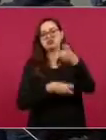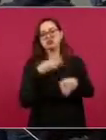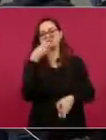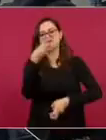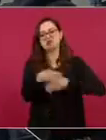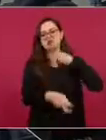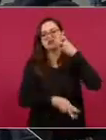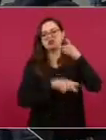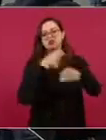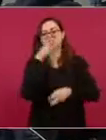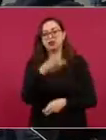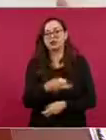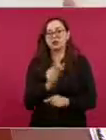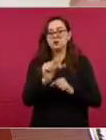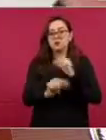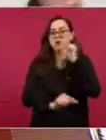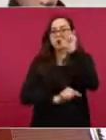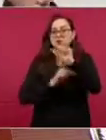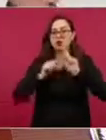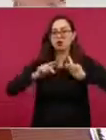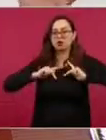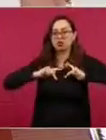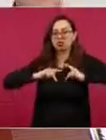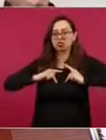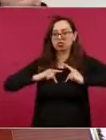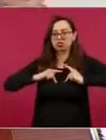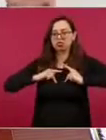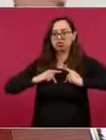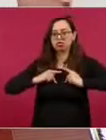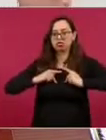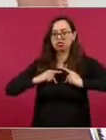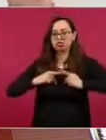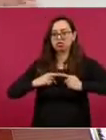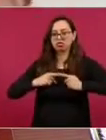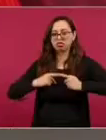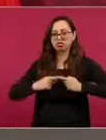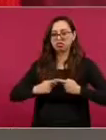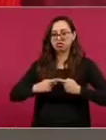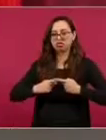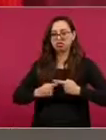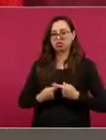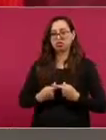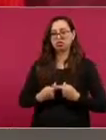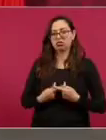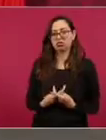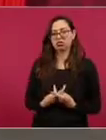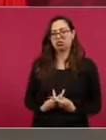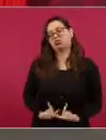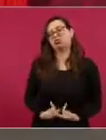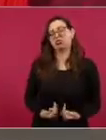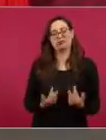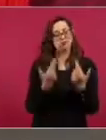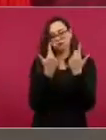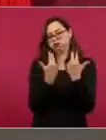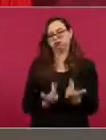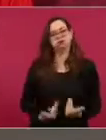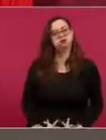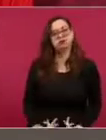Entonces, van implementando campañas